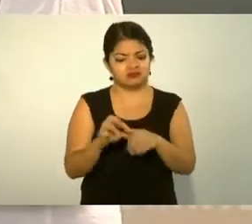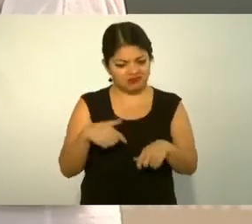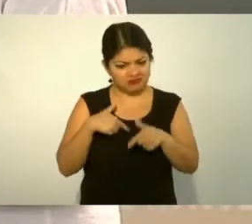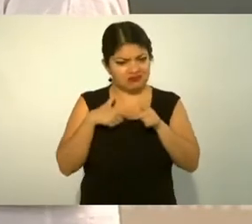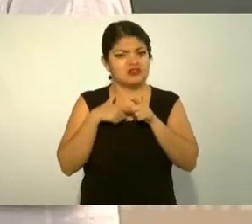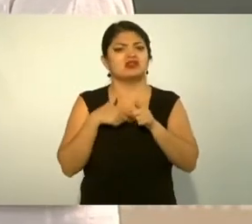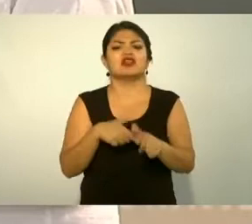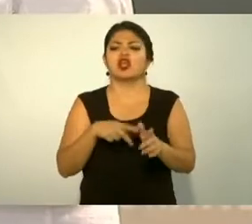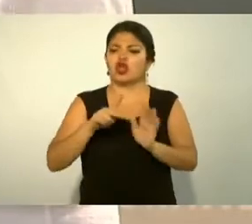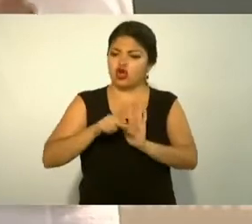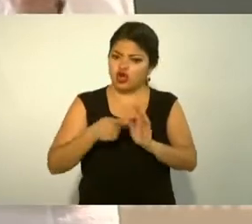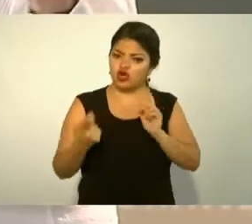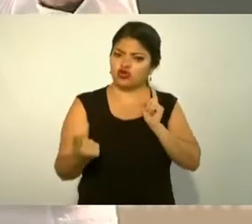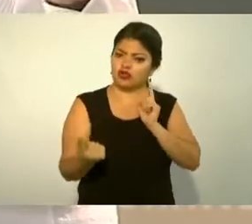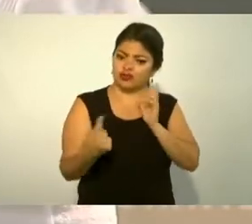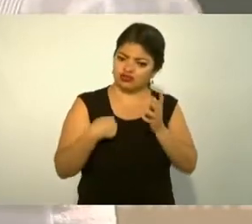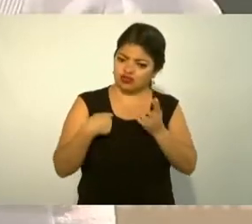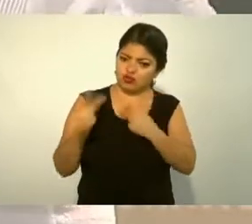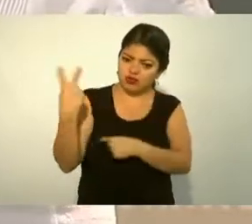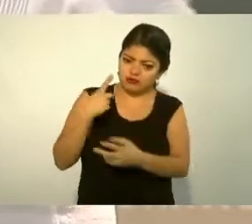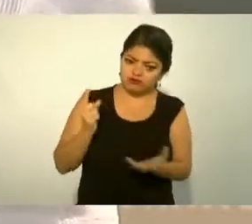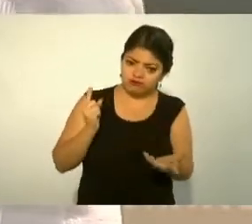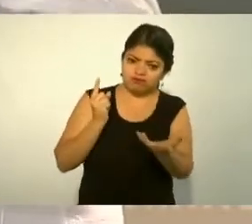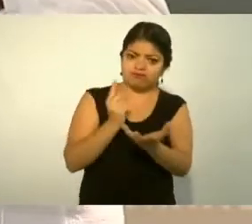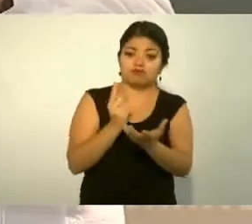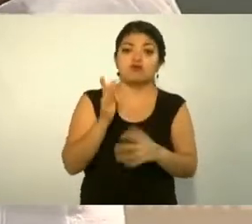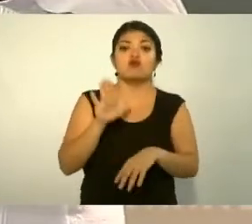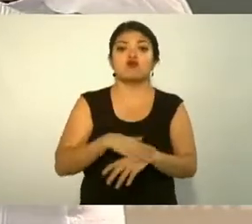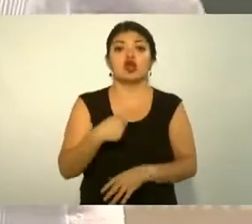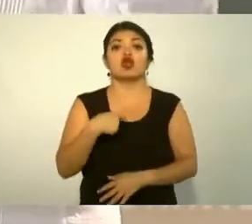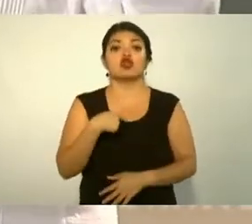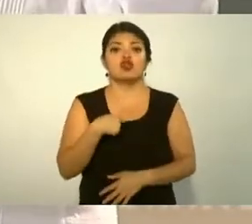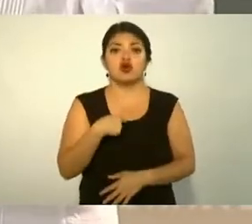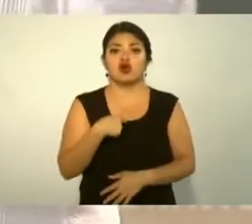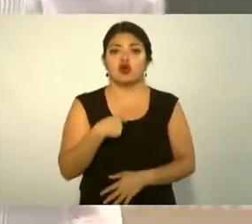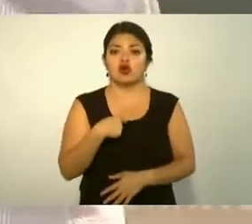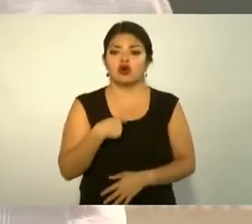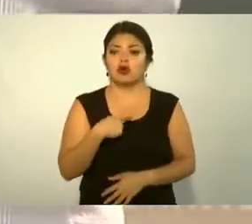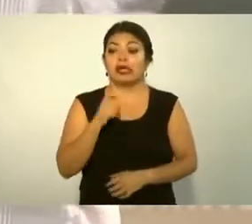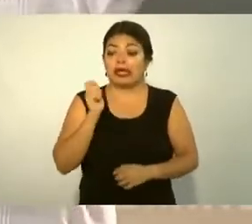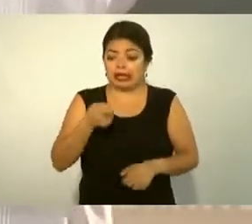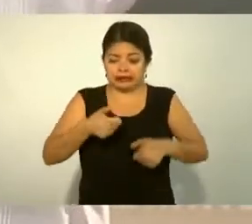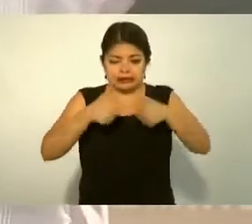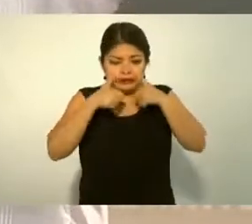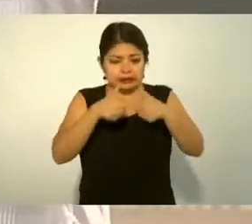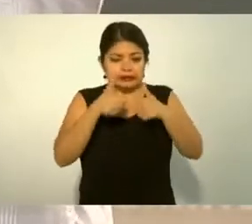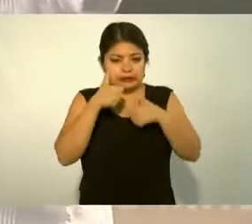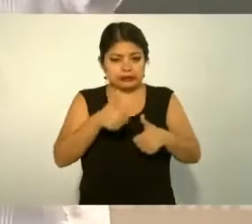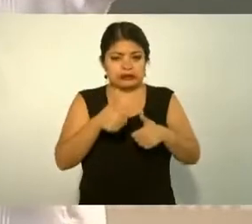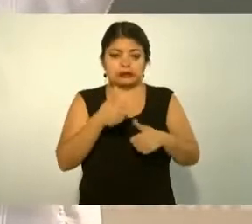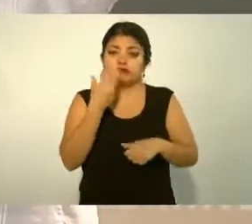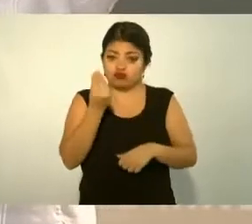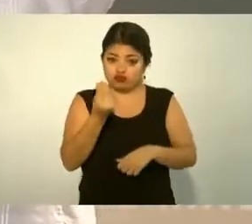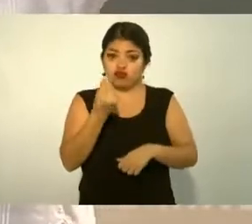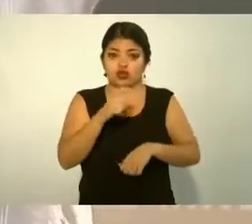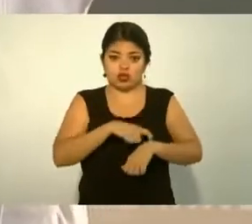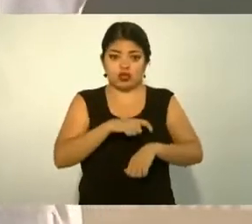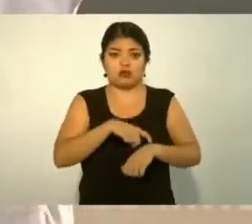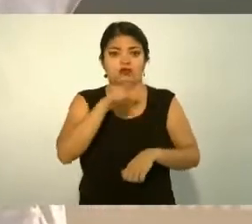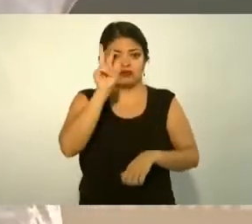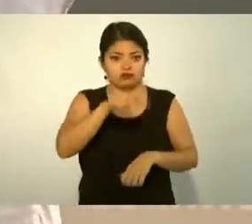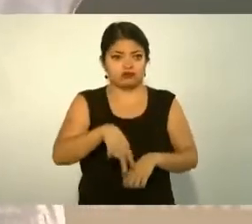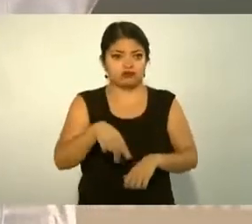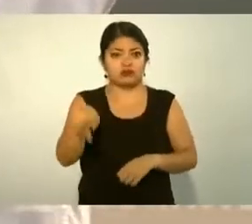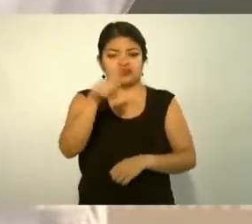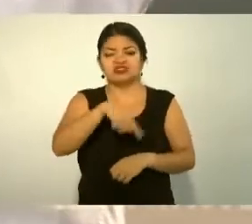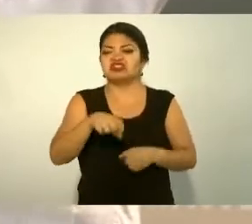encontrando porque yo les voy a dedicar mucho tiempo van a estar escuchándome hasta